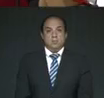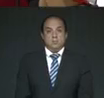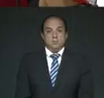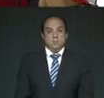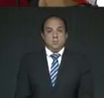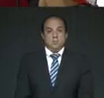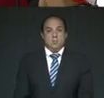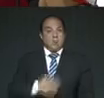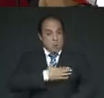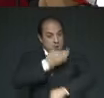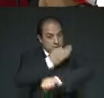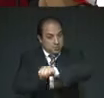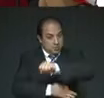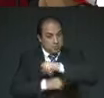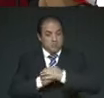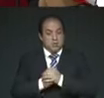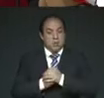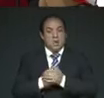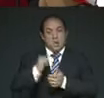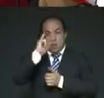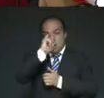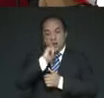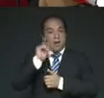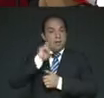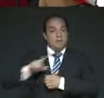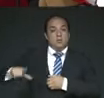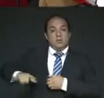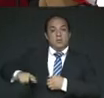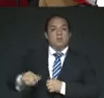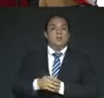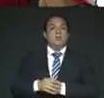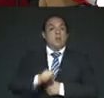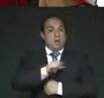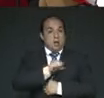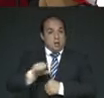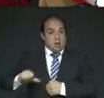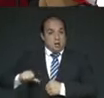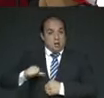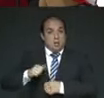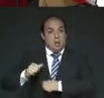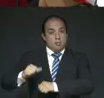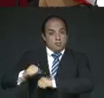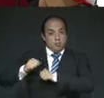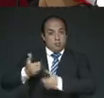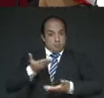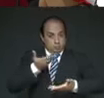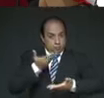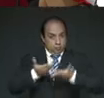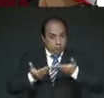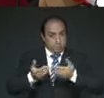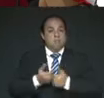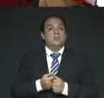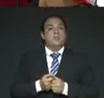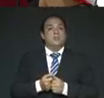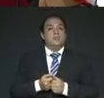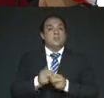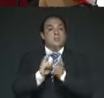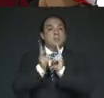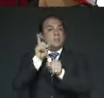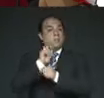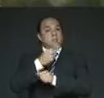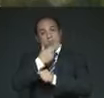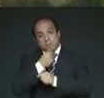Muy buenas tardes, jefa de gobierno, señor alcalde, autoridades, aquí presentes, vecinas, vecinos.